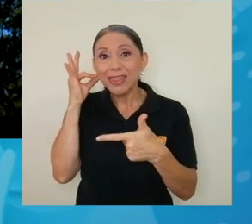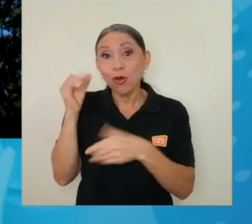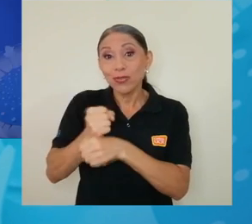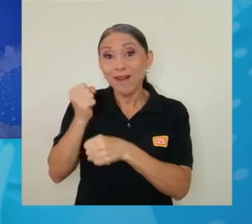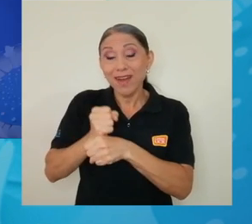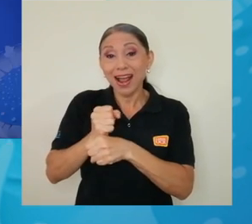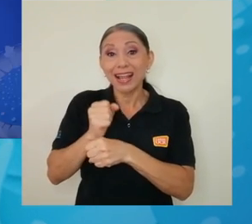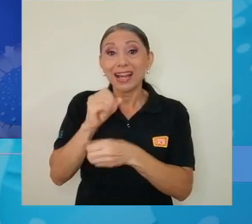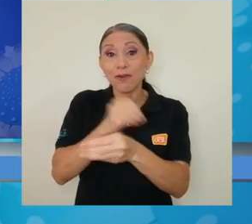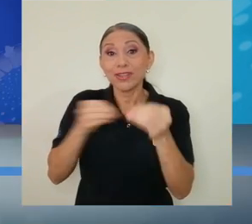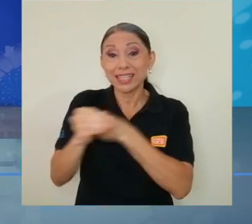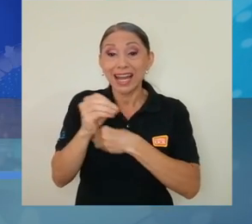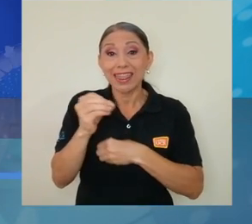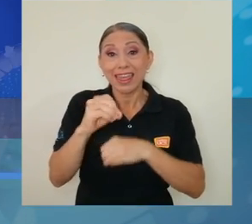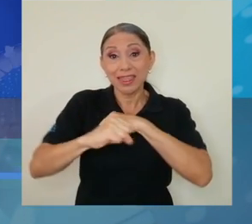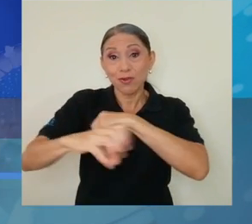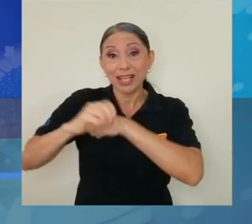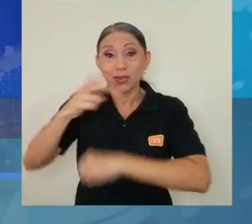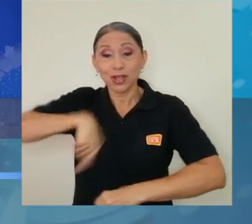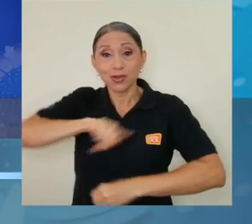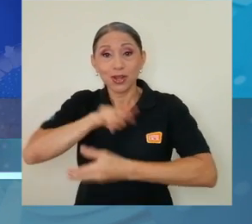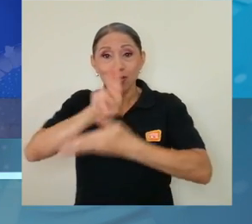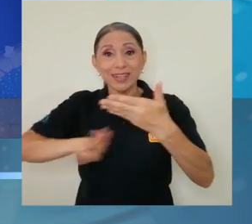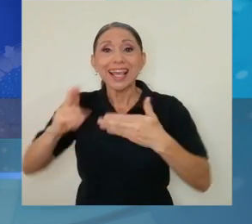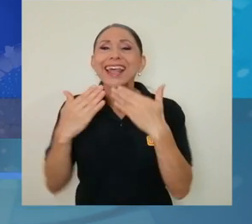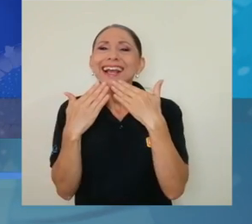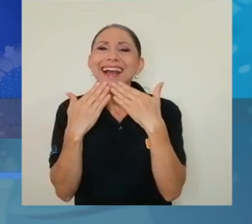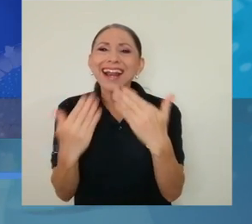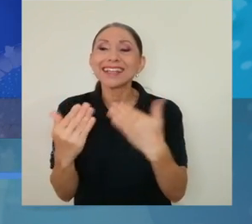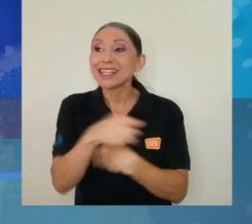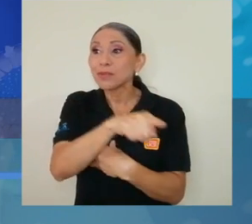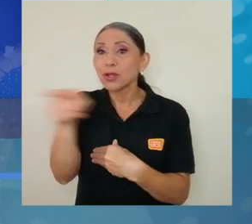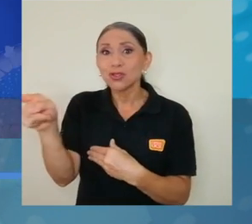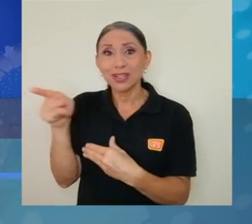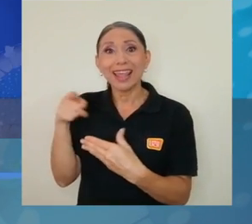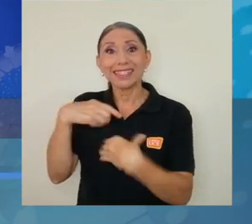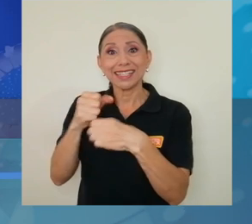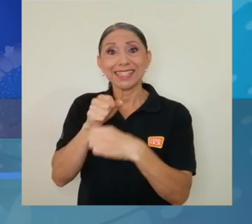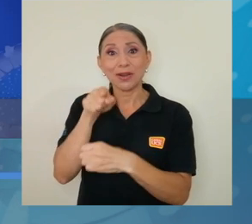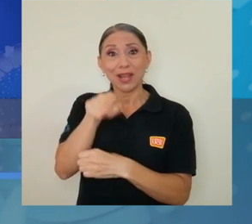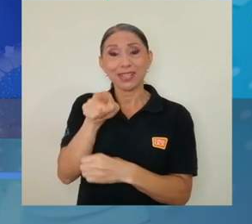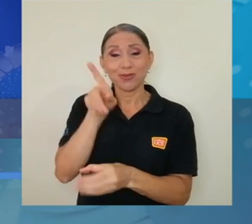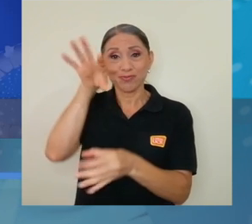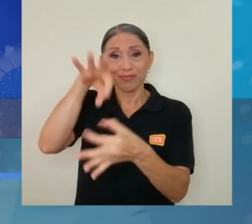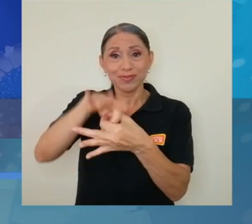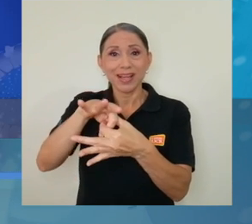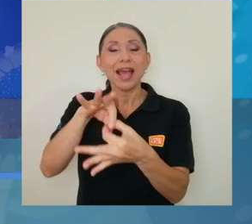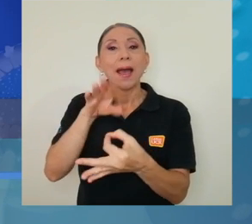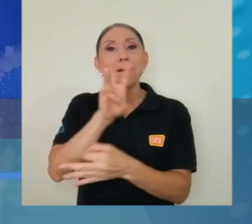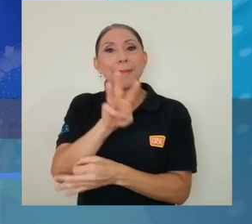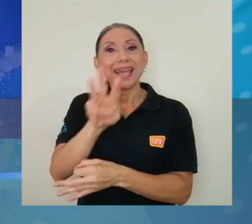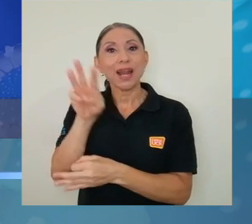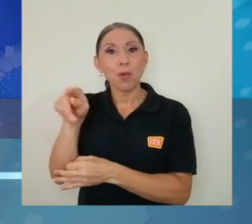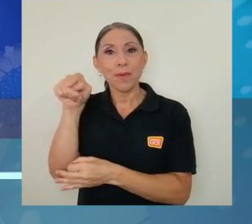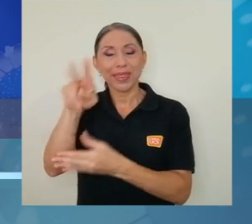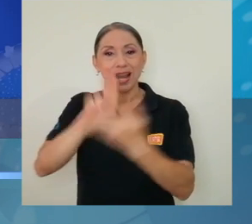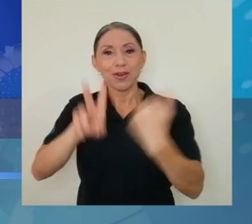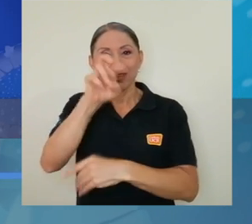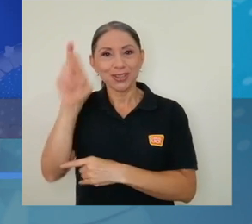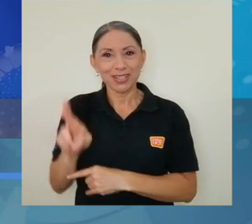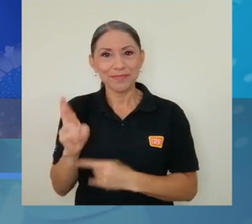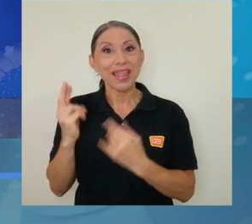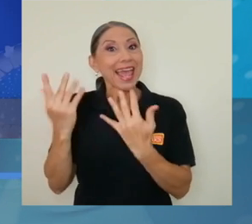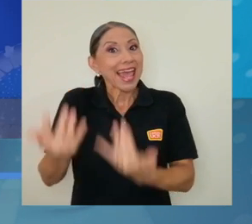Oficina de Jubilación de nuestra universidad. Muchísimas gracias también por haber creado este espacio tan interesante en la página web de la Universidad de Costa Rica,